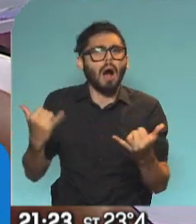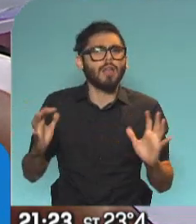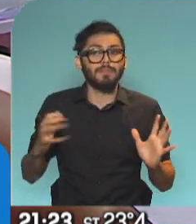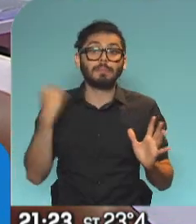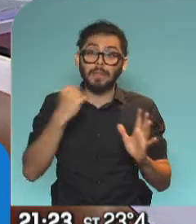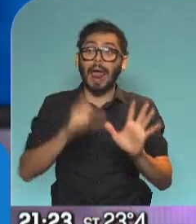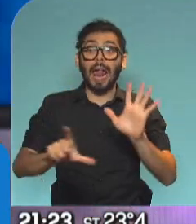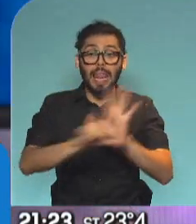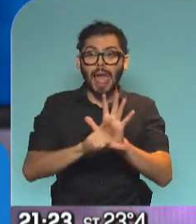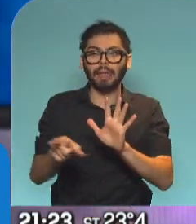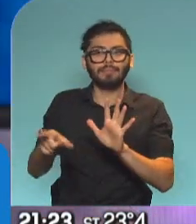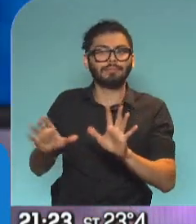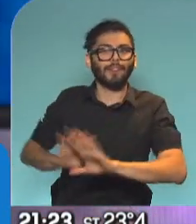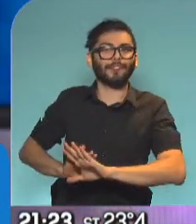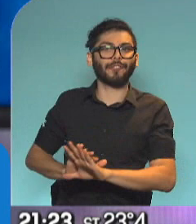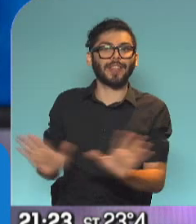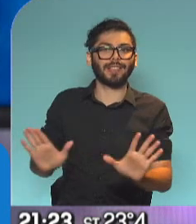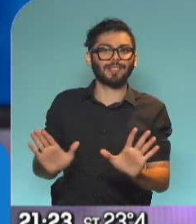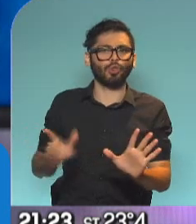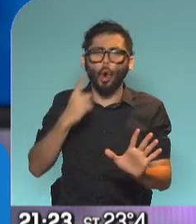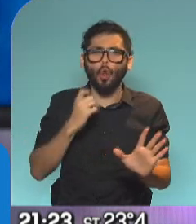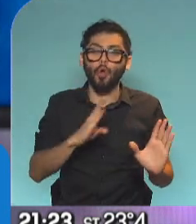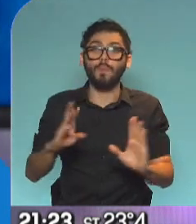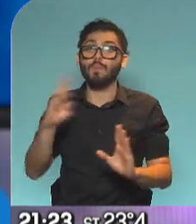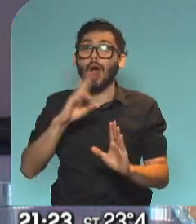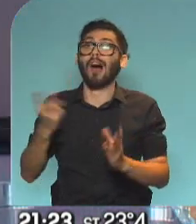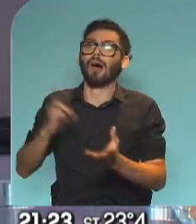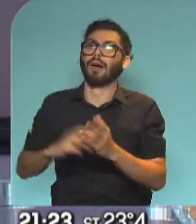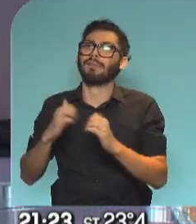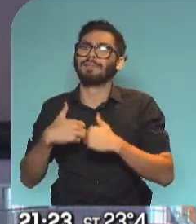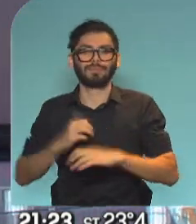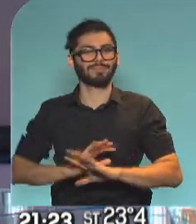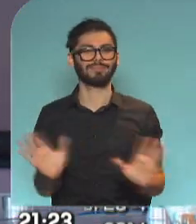esta ley se pueda regularizar la situación y que ninguna mujer tenga que pasar por eso. De eso se trata. Gracias, Lucía.